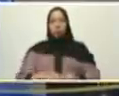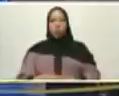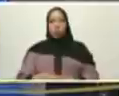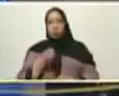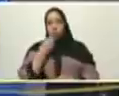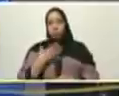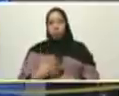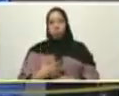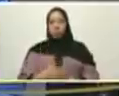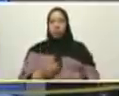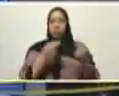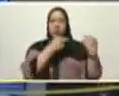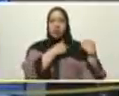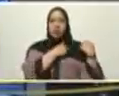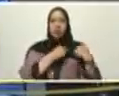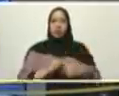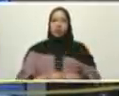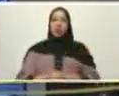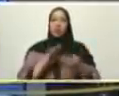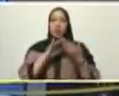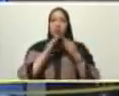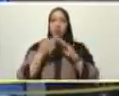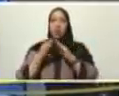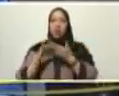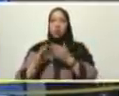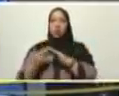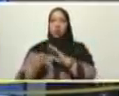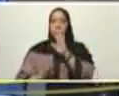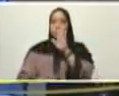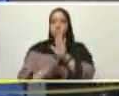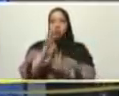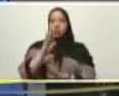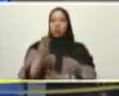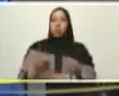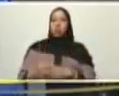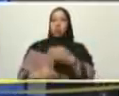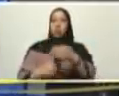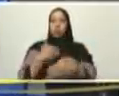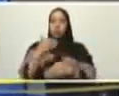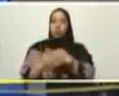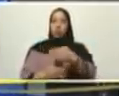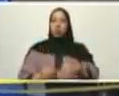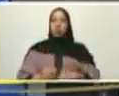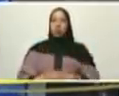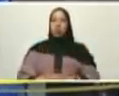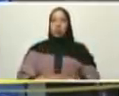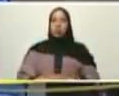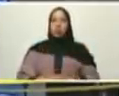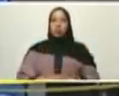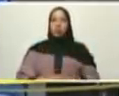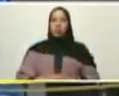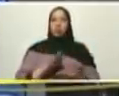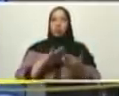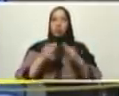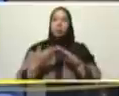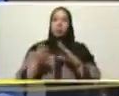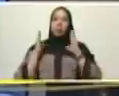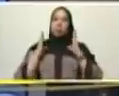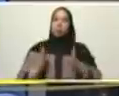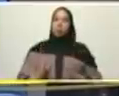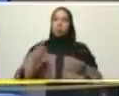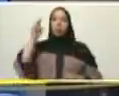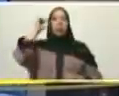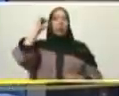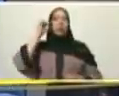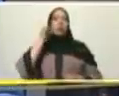ahora nos vamos a una comunidad que avanza a buen paso la comunidad del urbanismo Simón Bolívar en